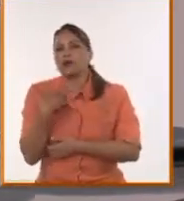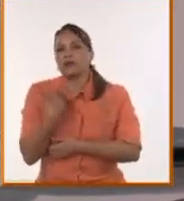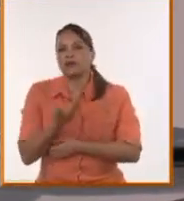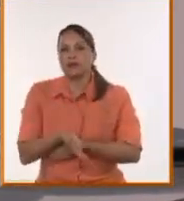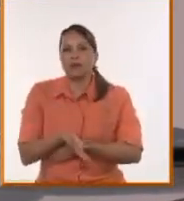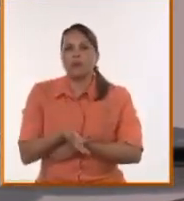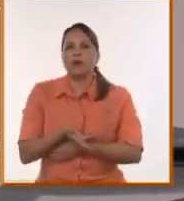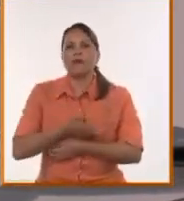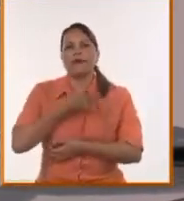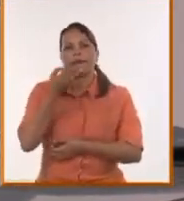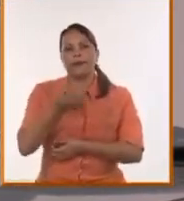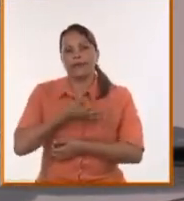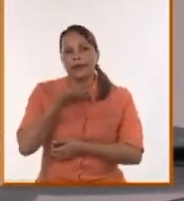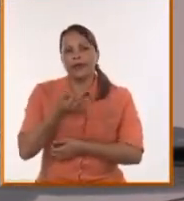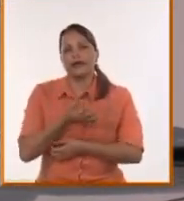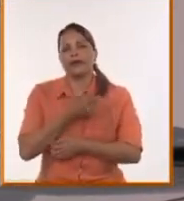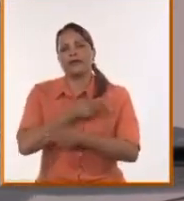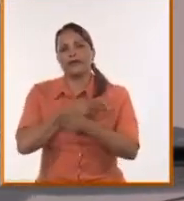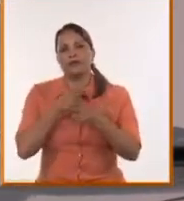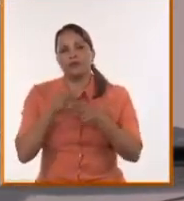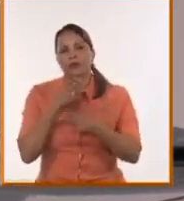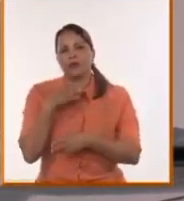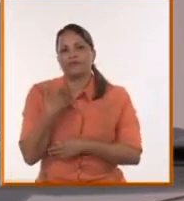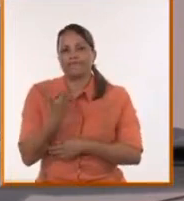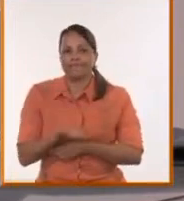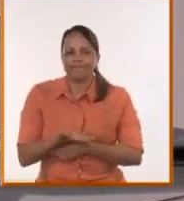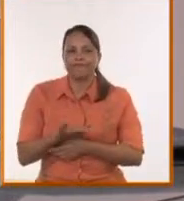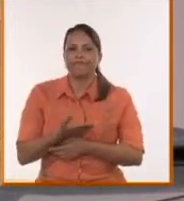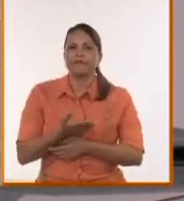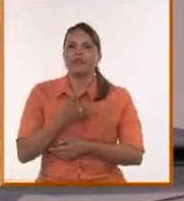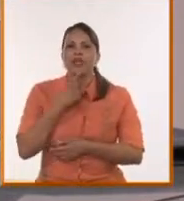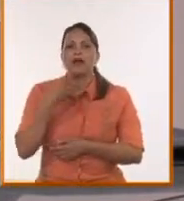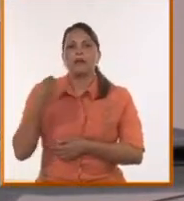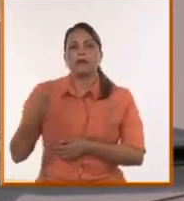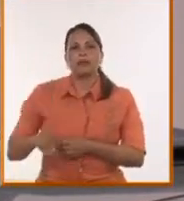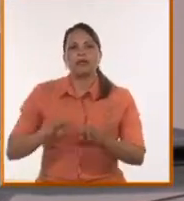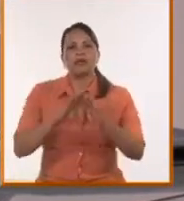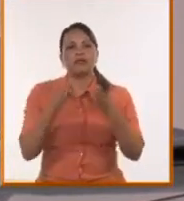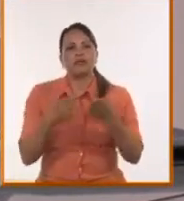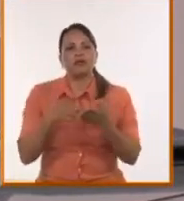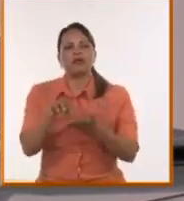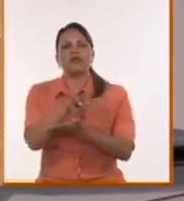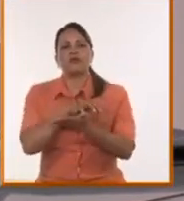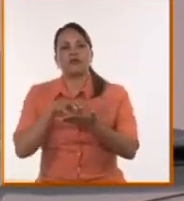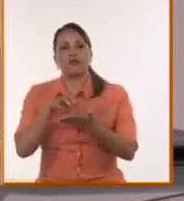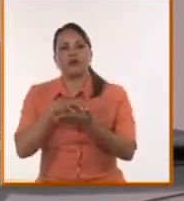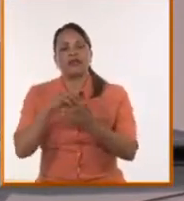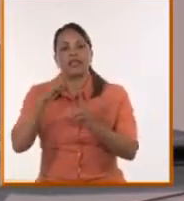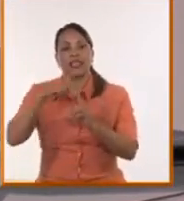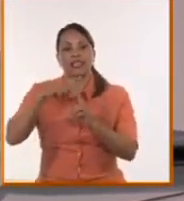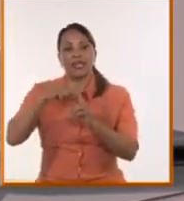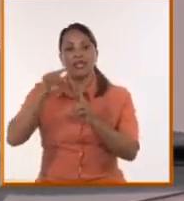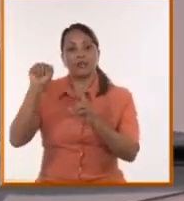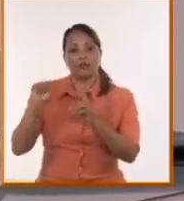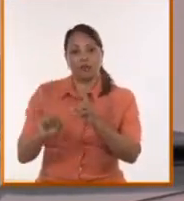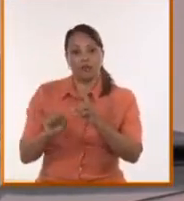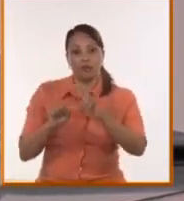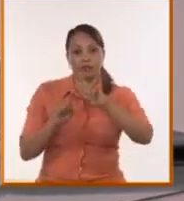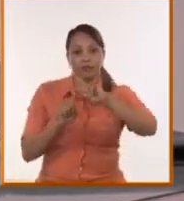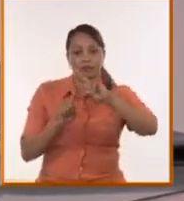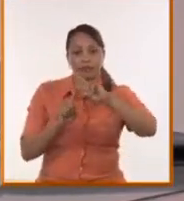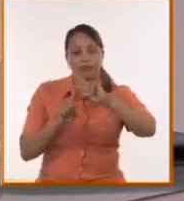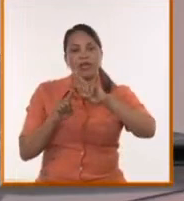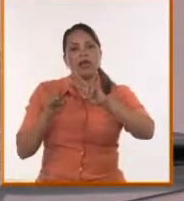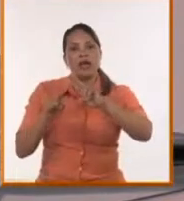las historias, cómo hacer las narrativas, cómo aprovecharnos de todos los espacios. Telesur fue un acontecimiento en esta región